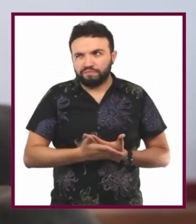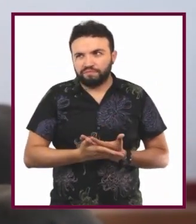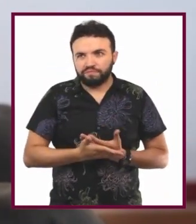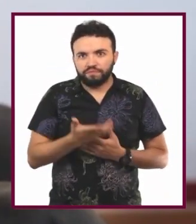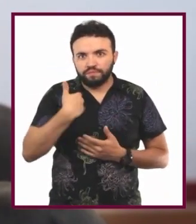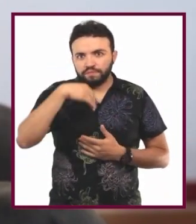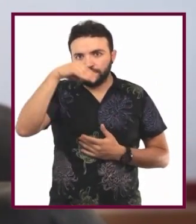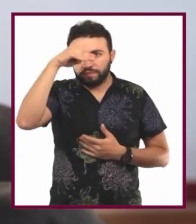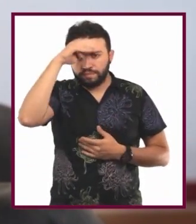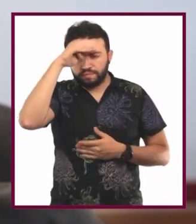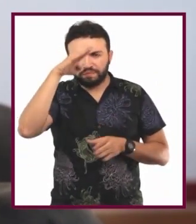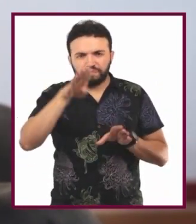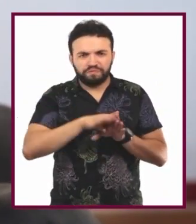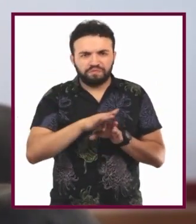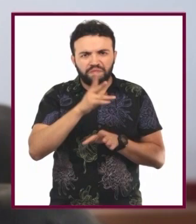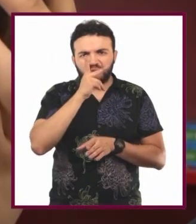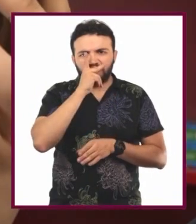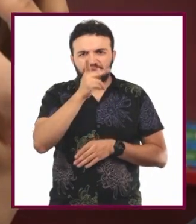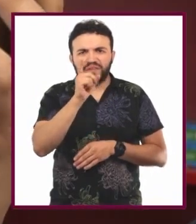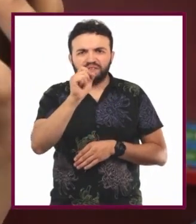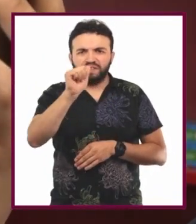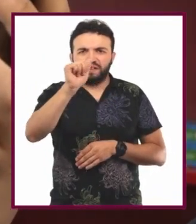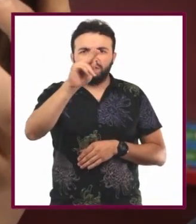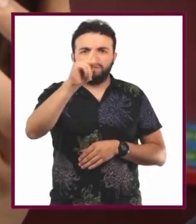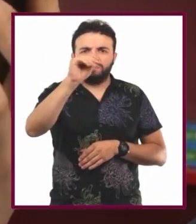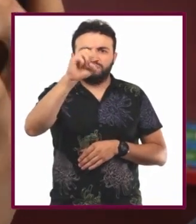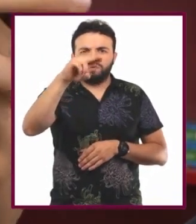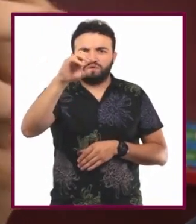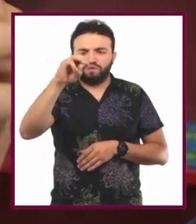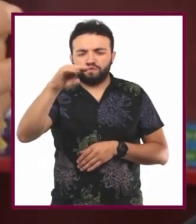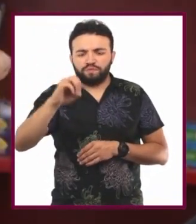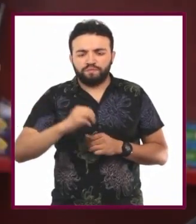Analizaré la etimología de la palabra autónomo.